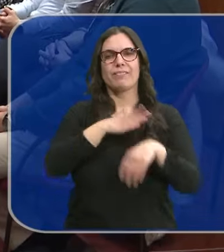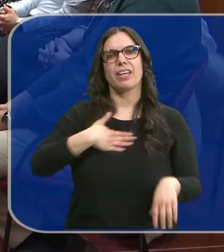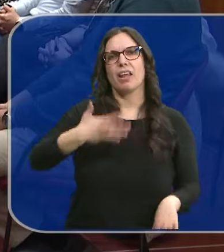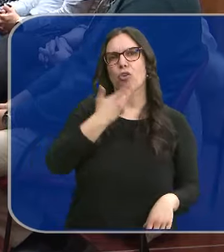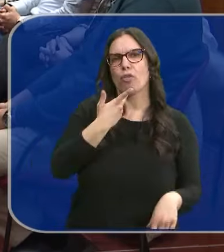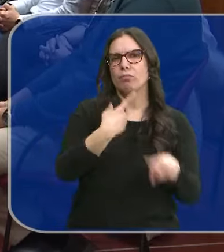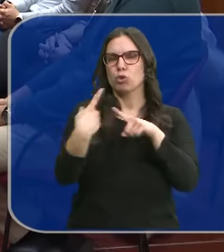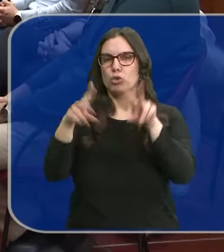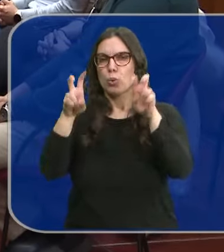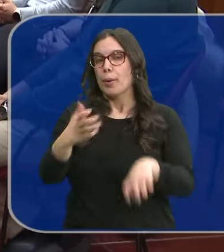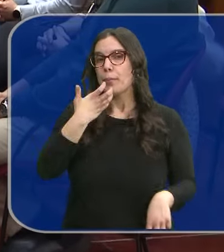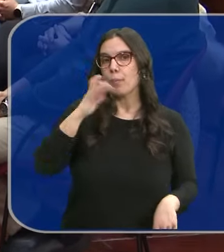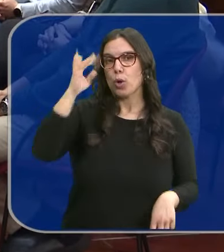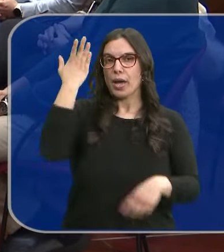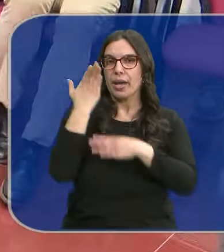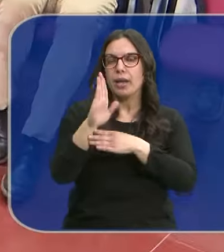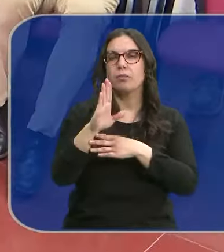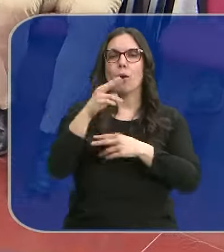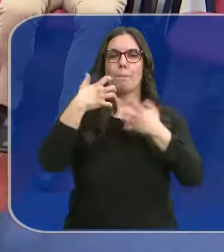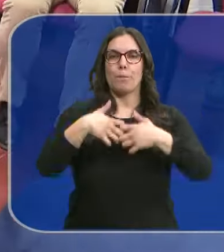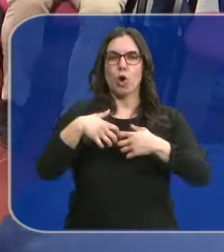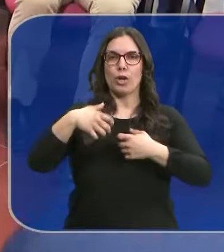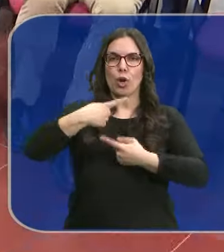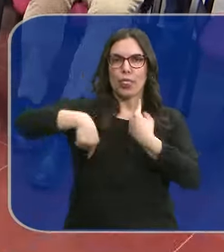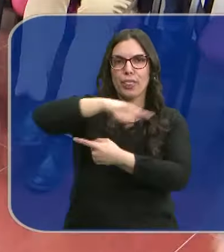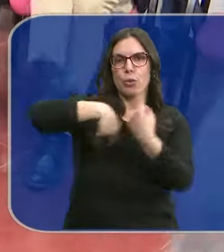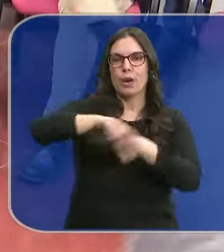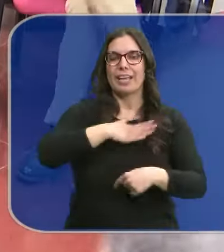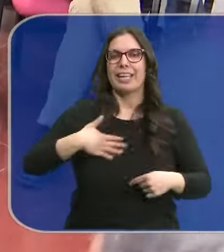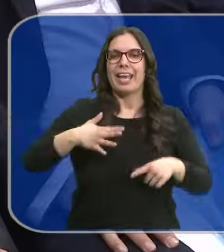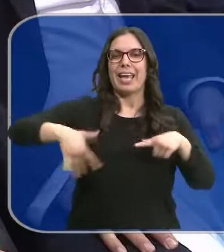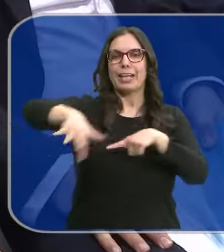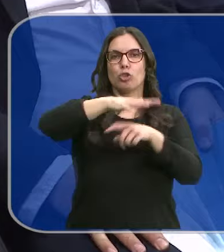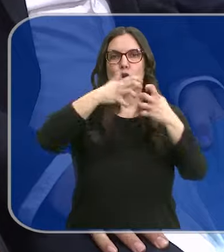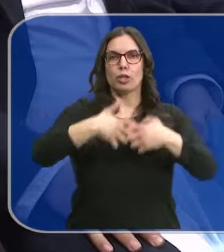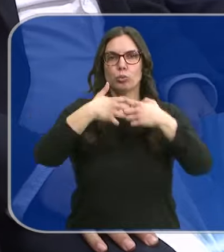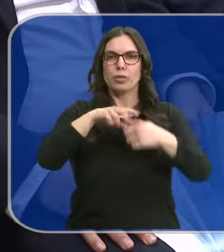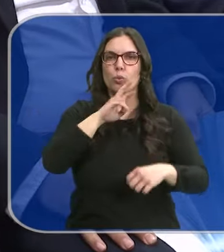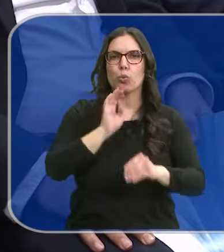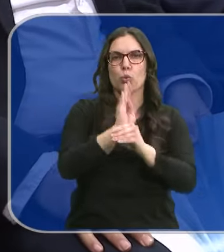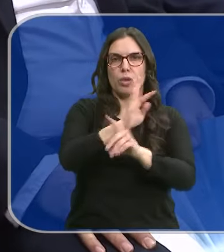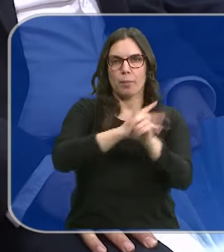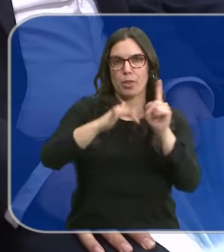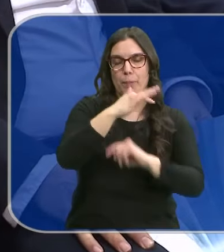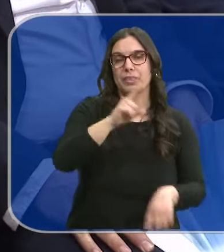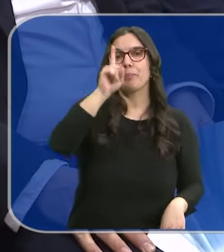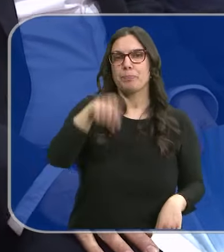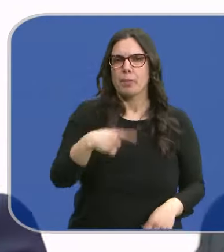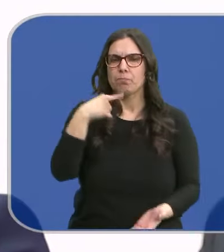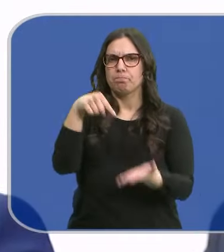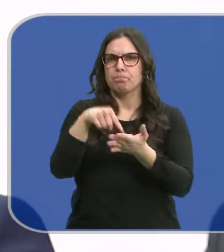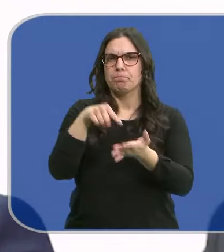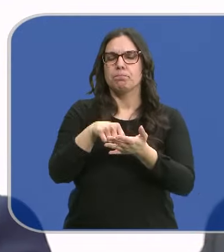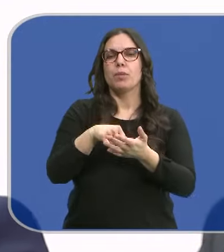conocer las novedades como la iniciativa Polígono Circular, que persigue generar un entorno industrial cuidadoso con el medio ambiente. También se ha